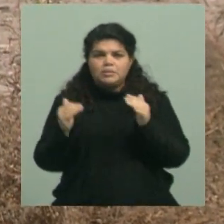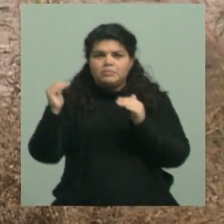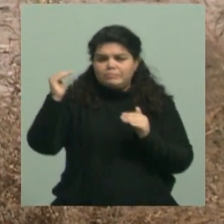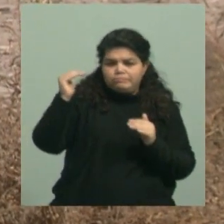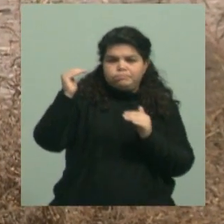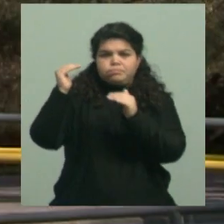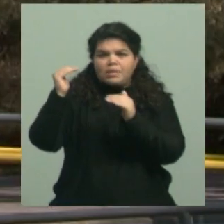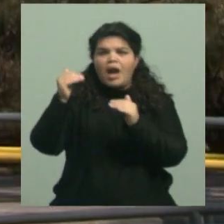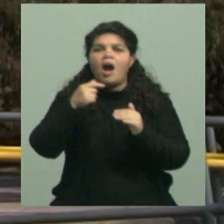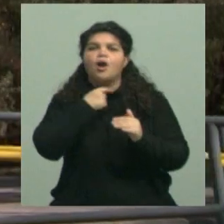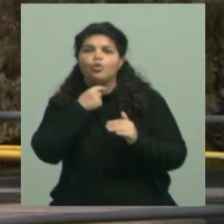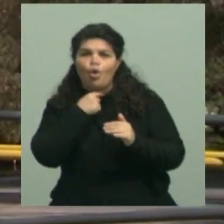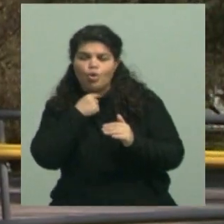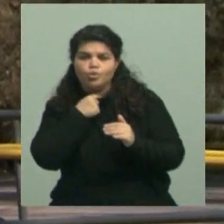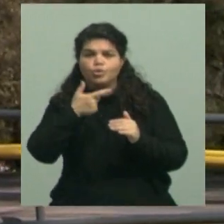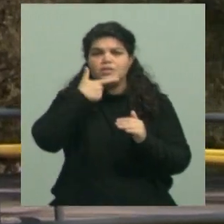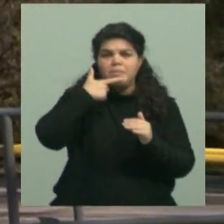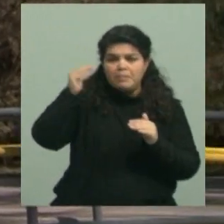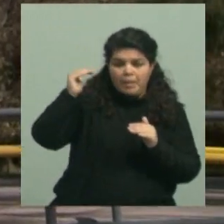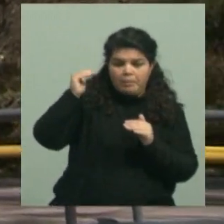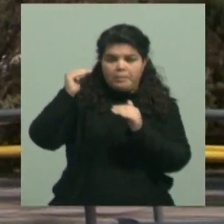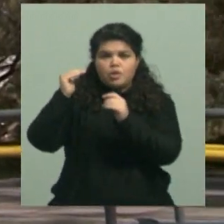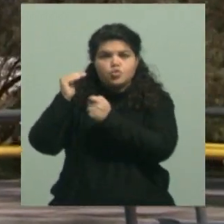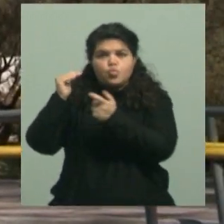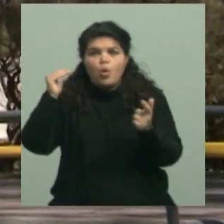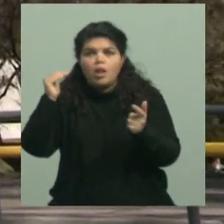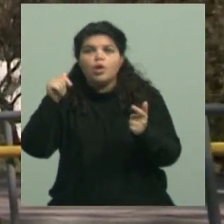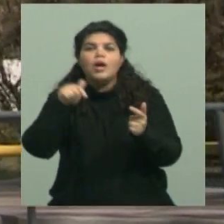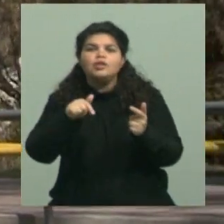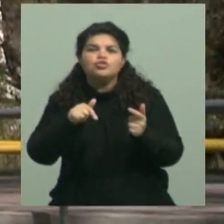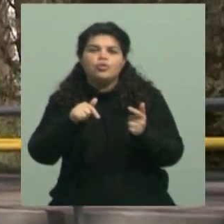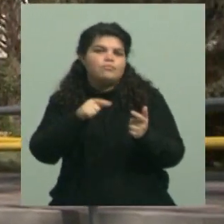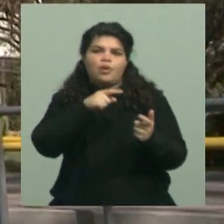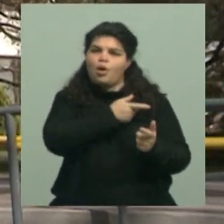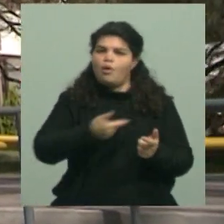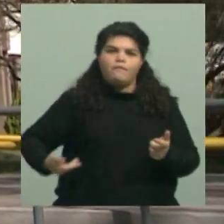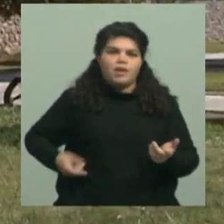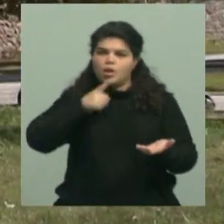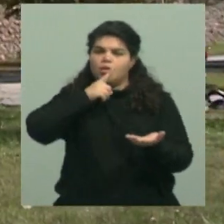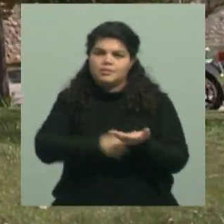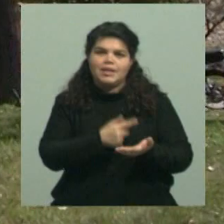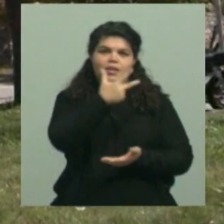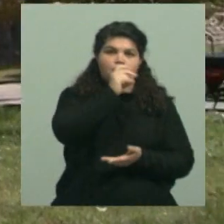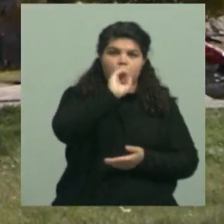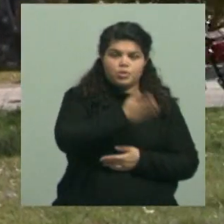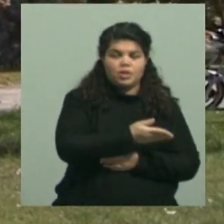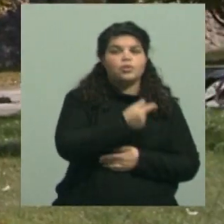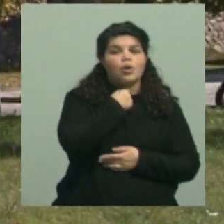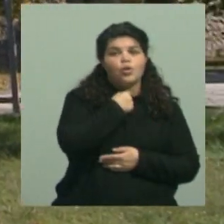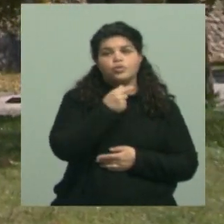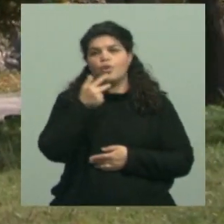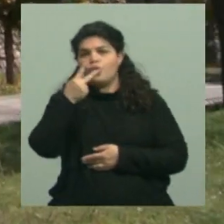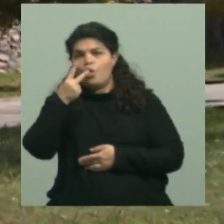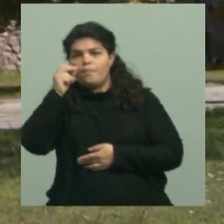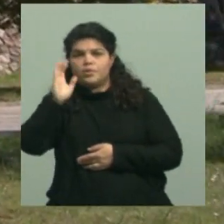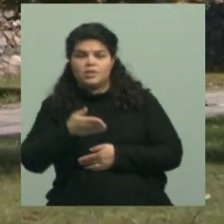para el mes de agosto y para el mes de septiembre es del 3% para agosto y el 2% para el mes de septiembre, como